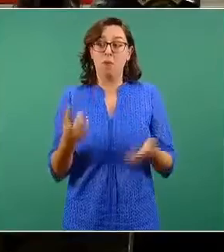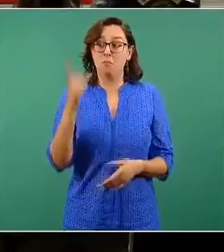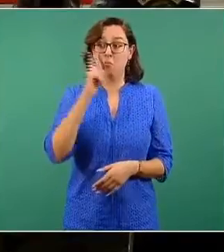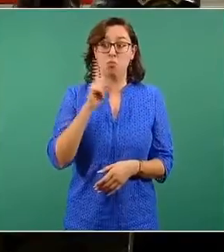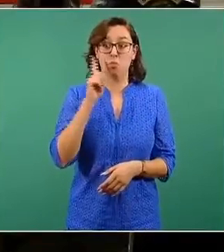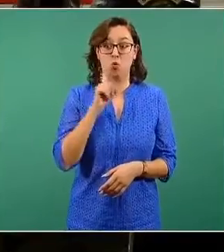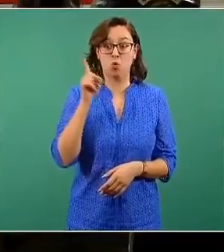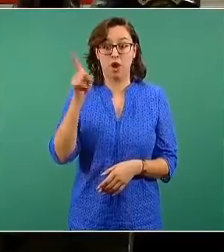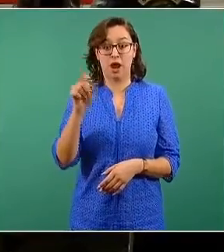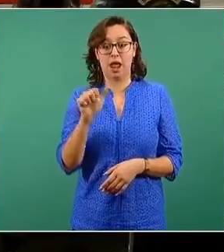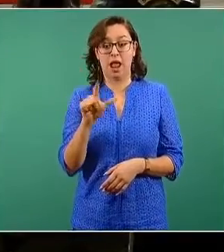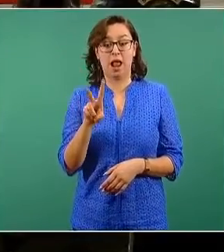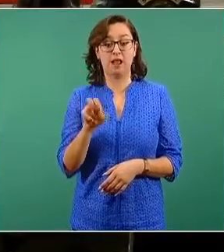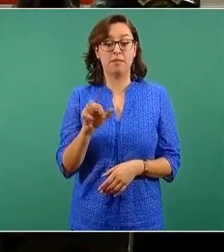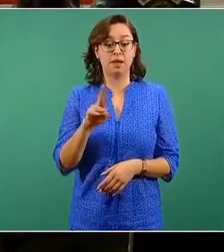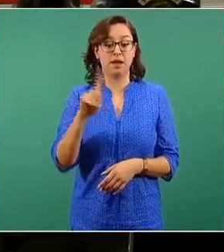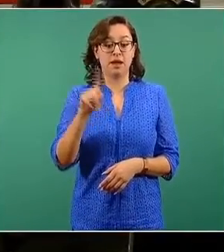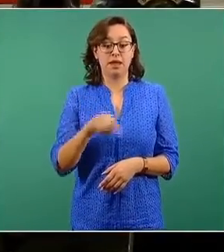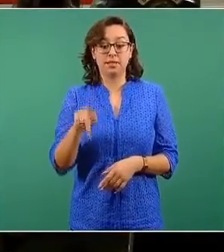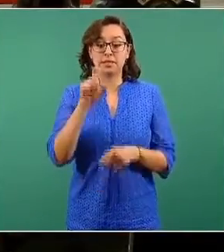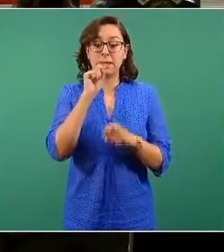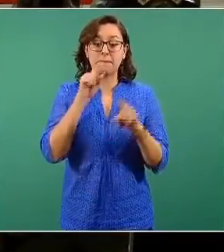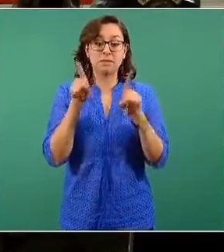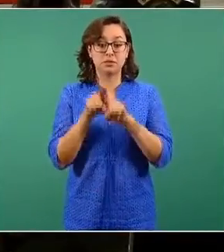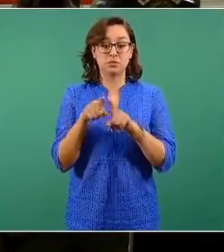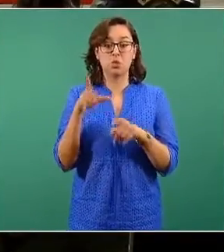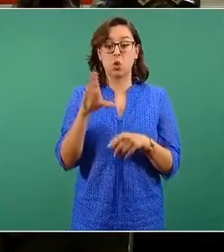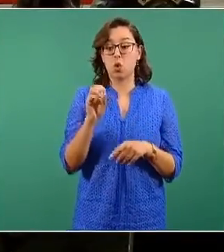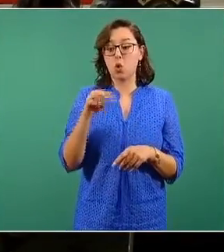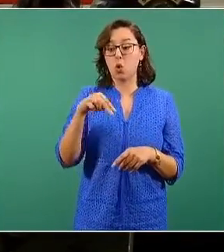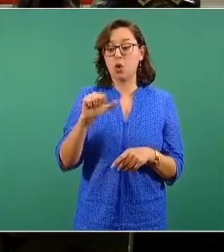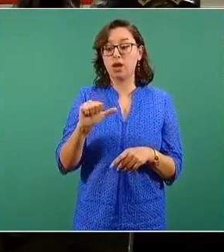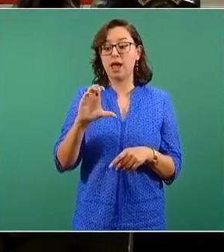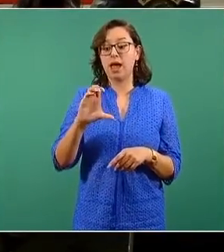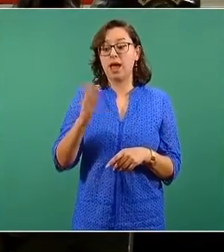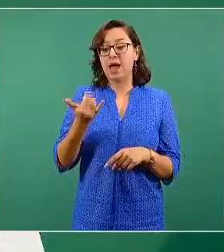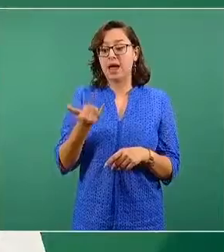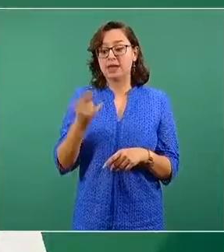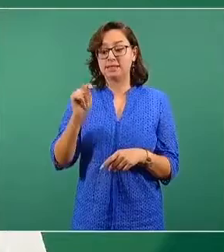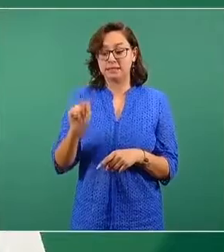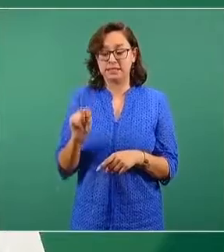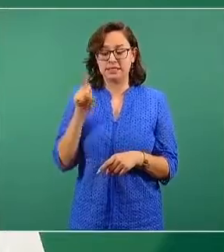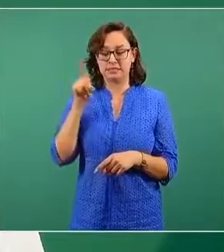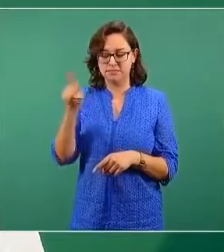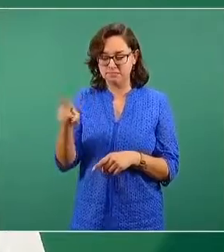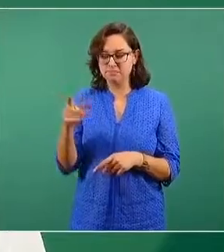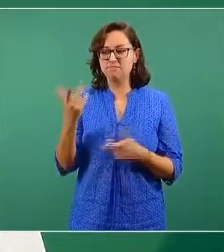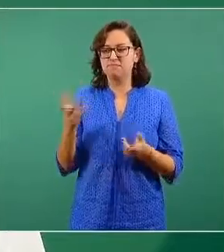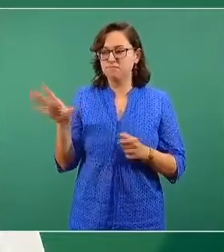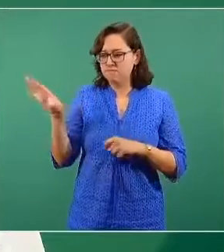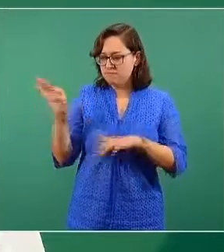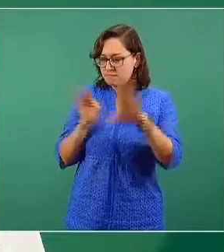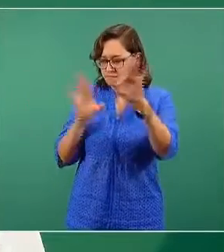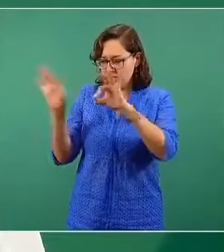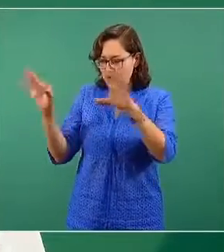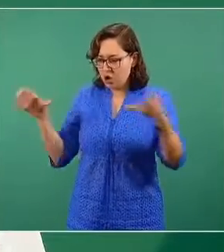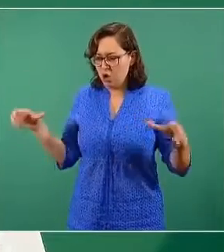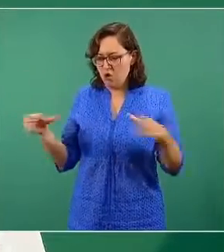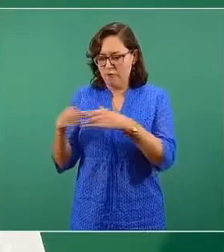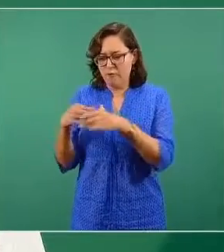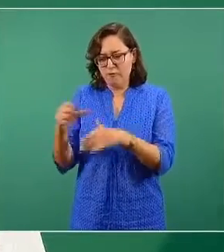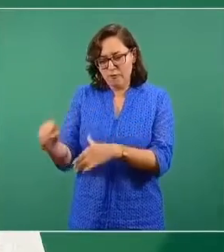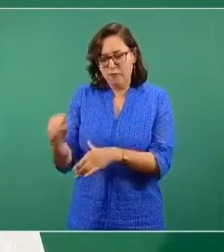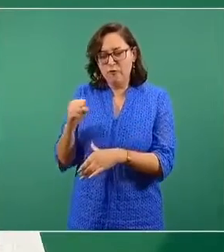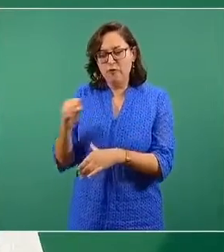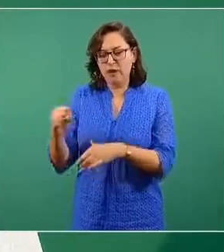han estado trabajando en conjuntar los esfuerzos de nuestra muy poderosa, muy valiosa comunidad científica y